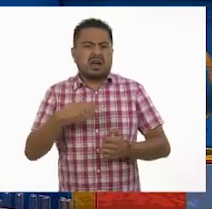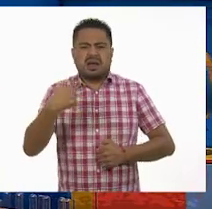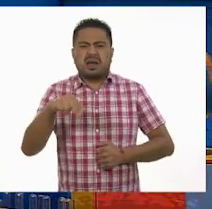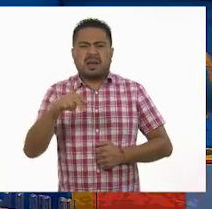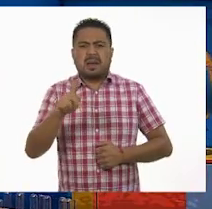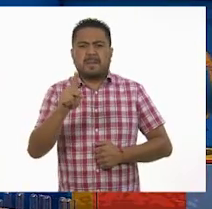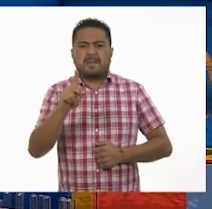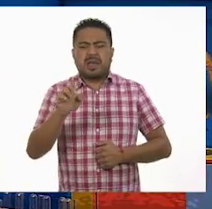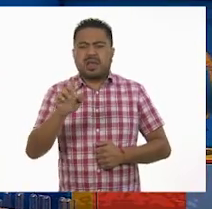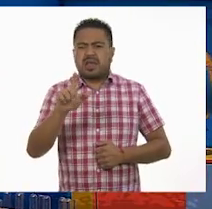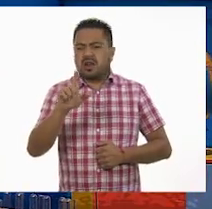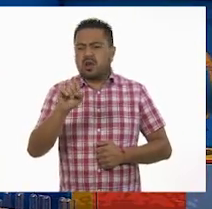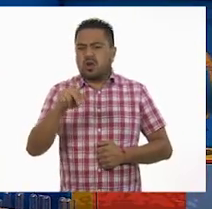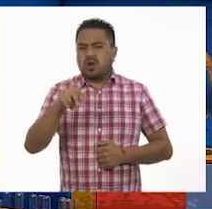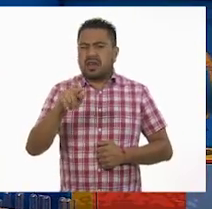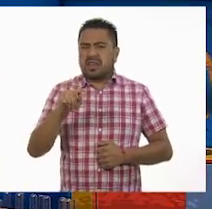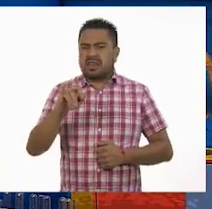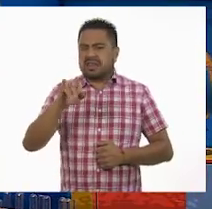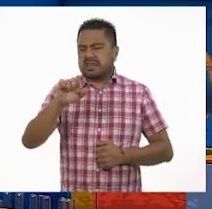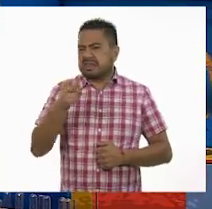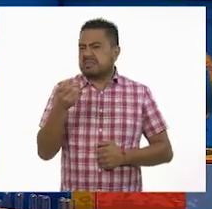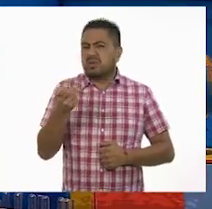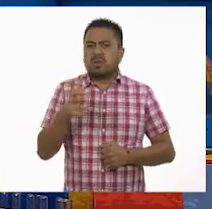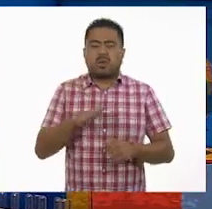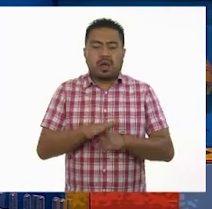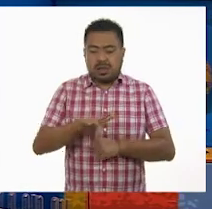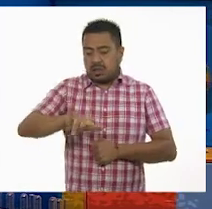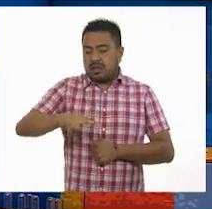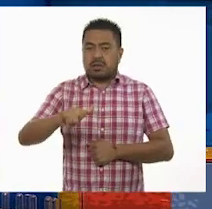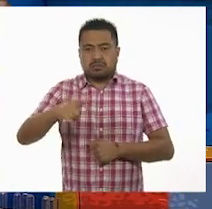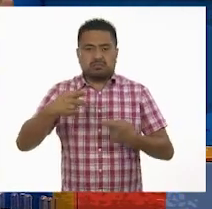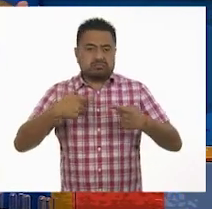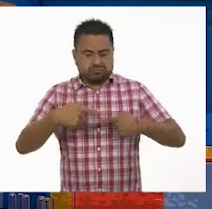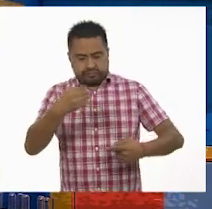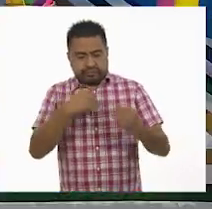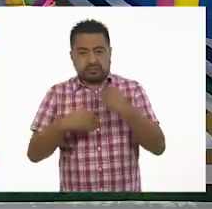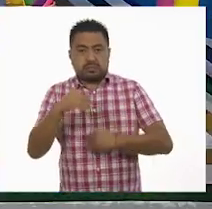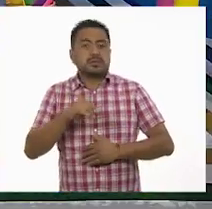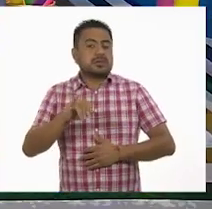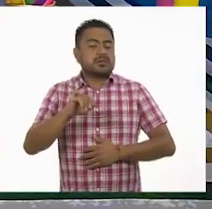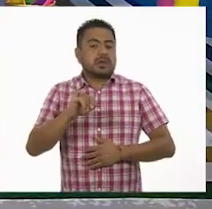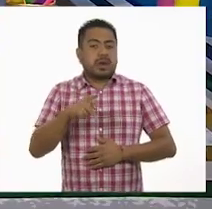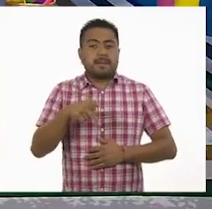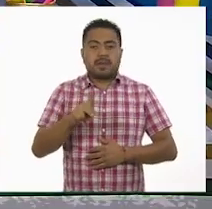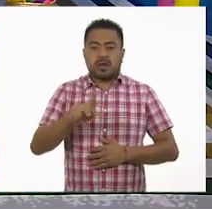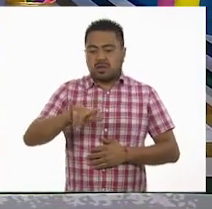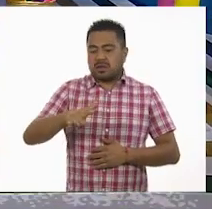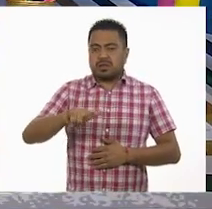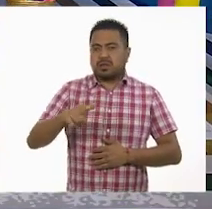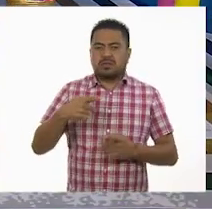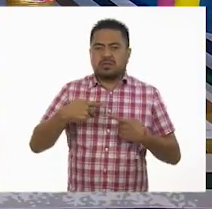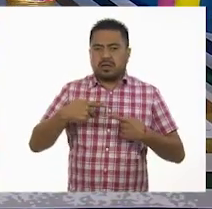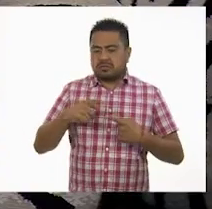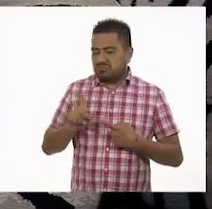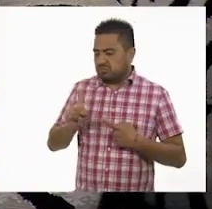telonetes. El titere lleva vestuario, pero el titiritero no.